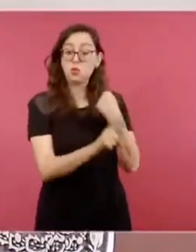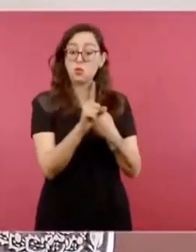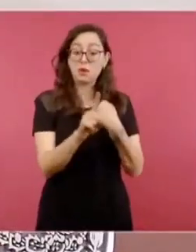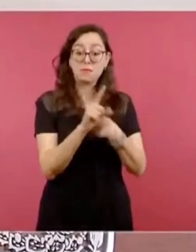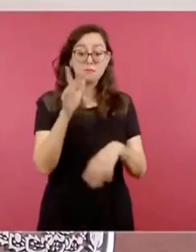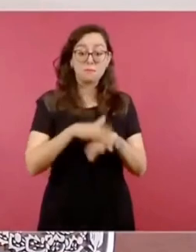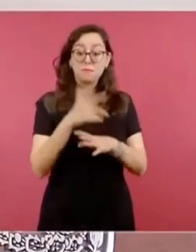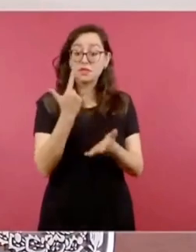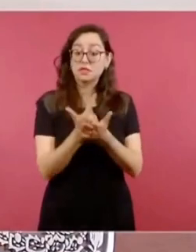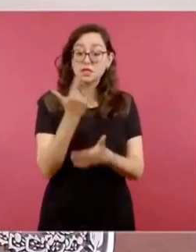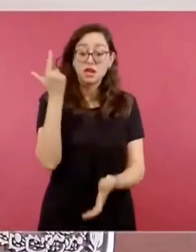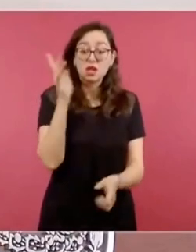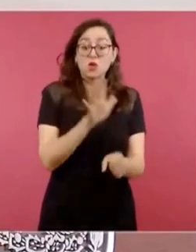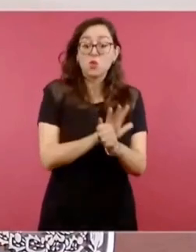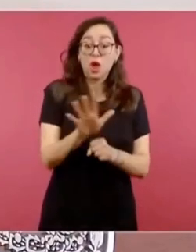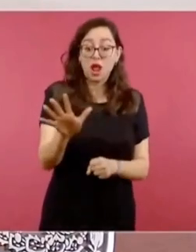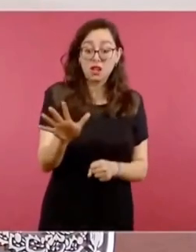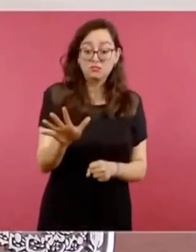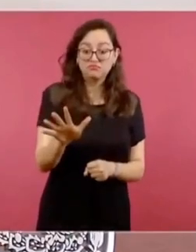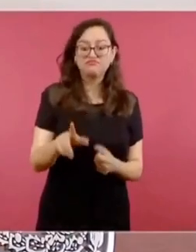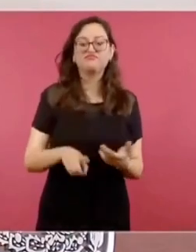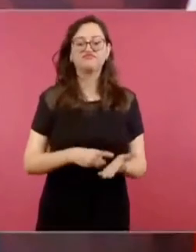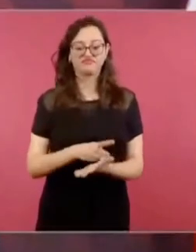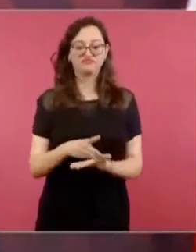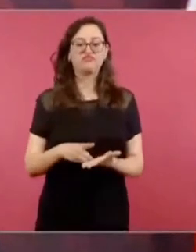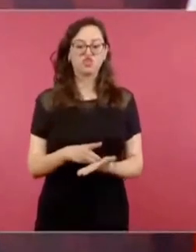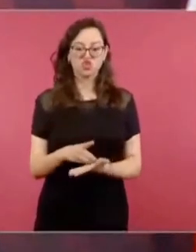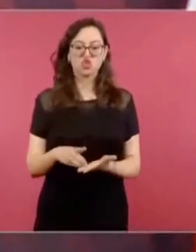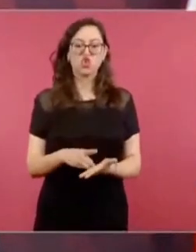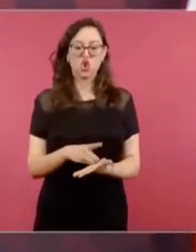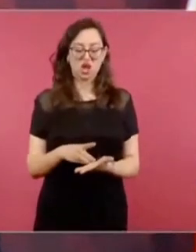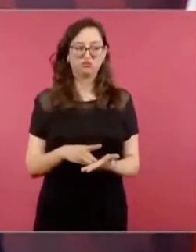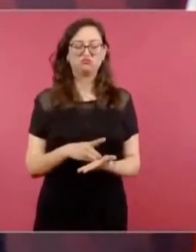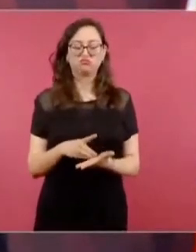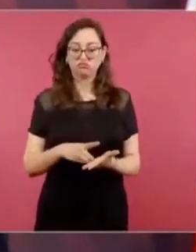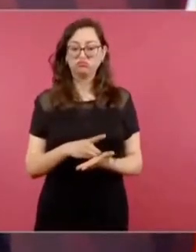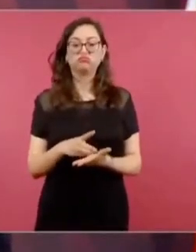amigos, es el principal problema,